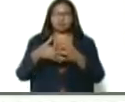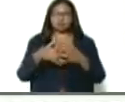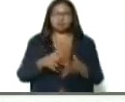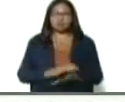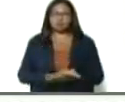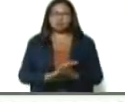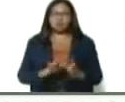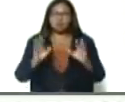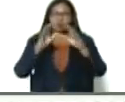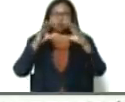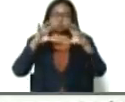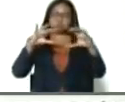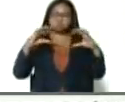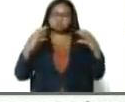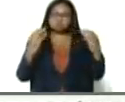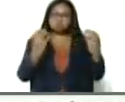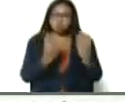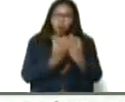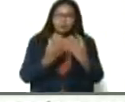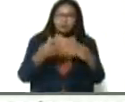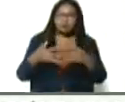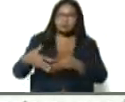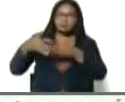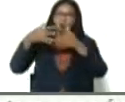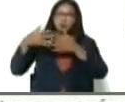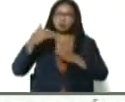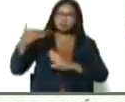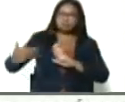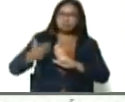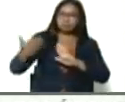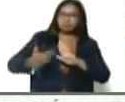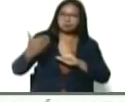como estructura, para hacerle daño a Venezuela.